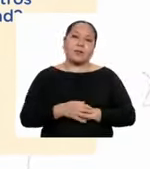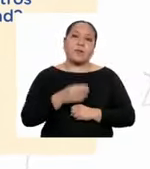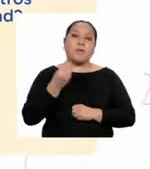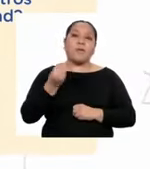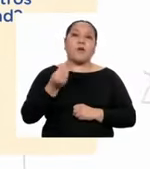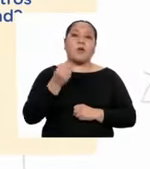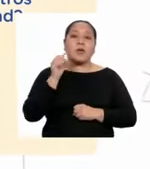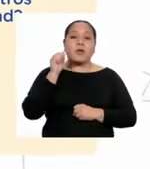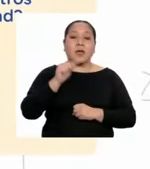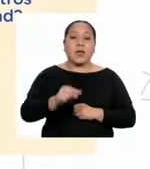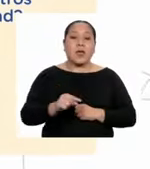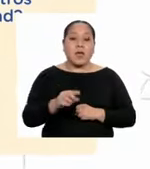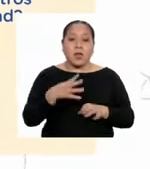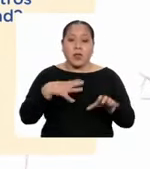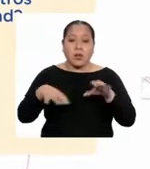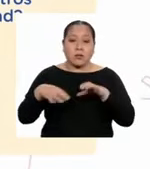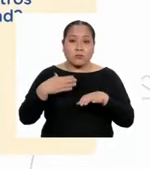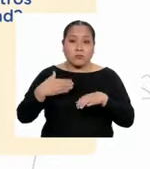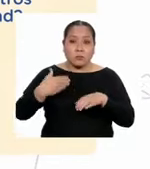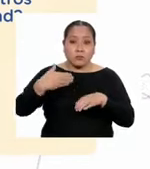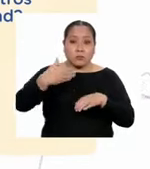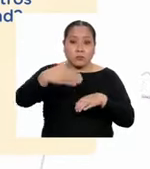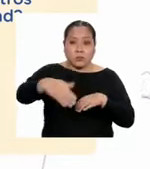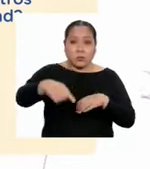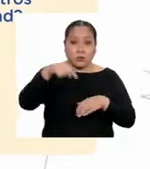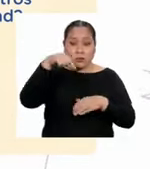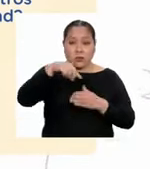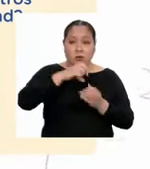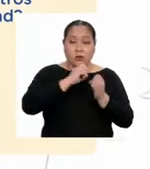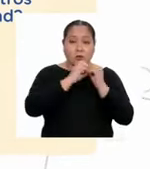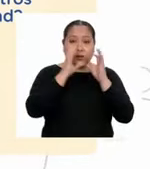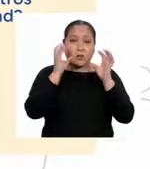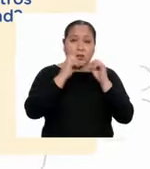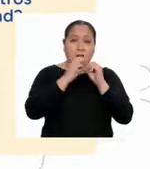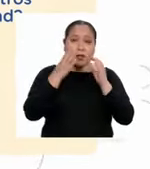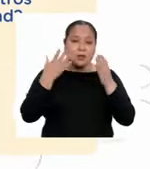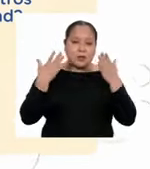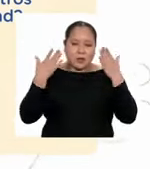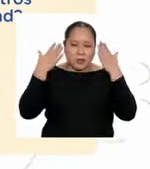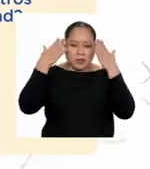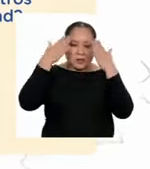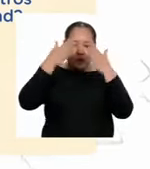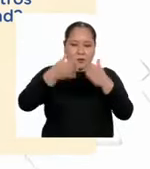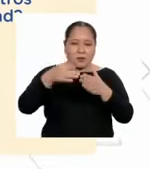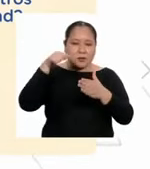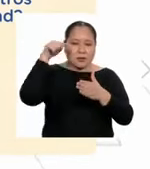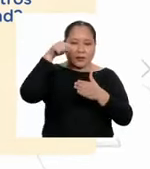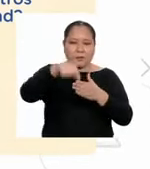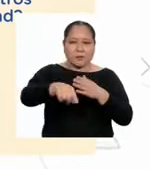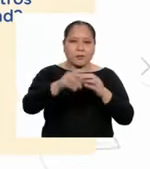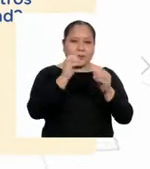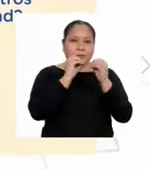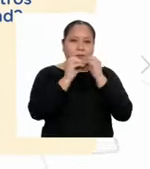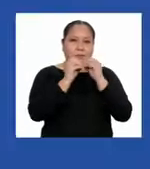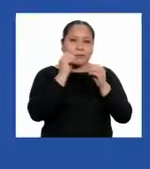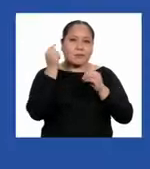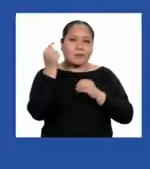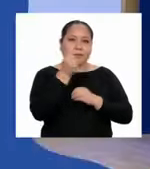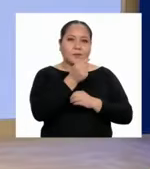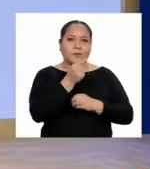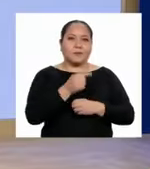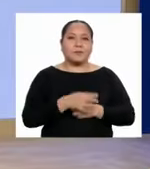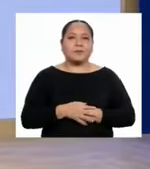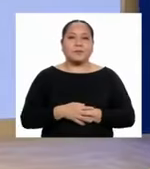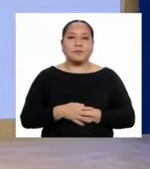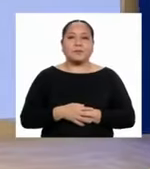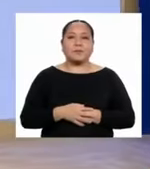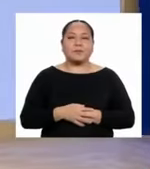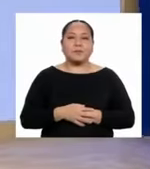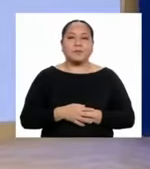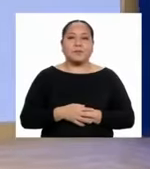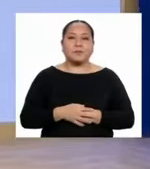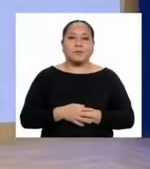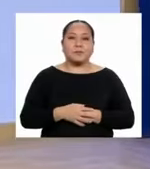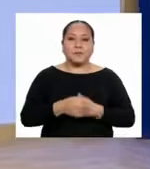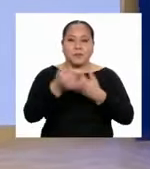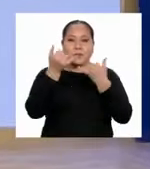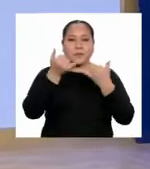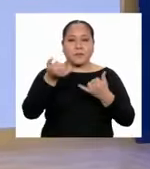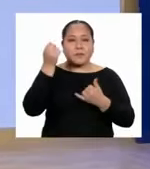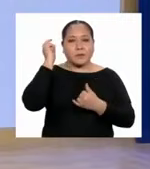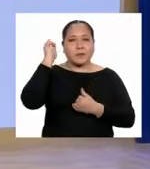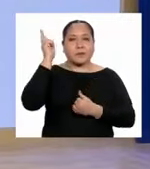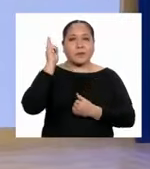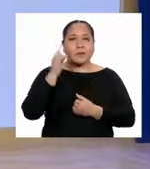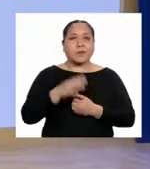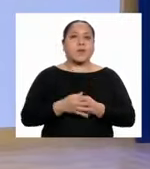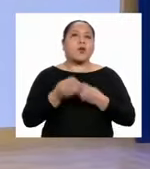las actividades que realizarán estos días están dirigidas a resolverla. Ahora, profesora,